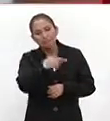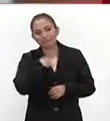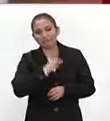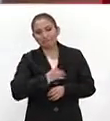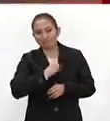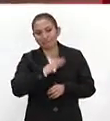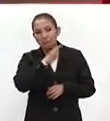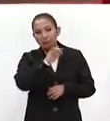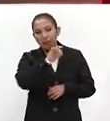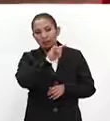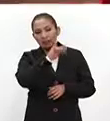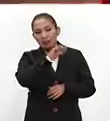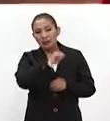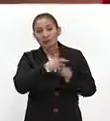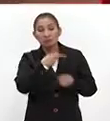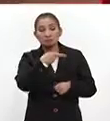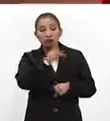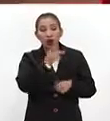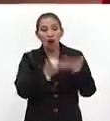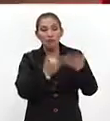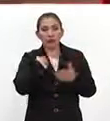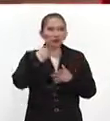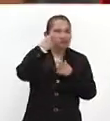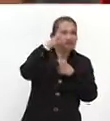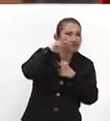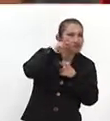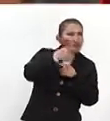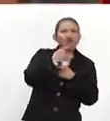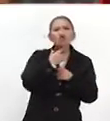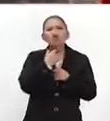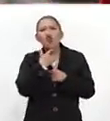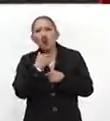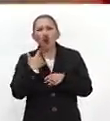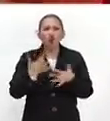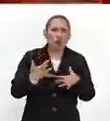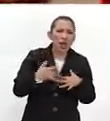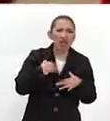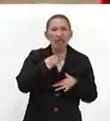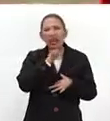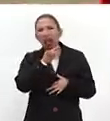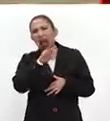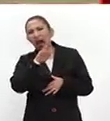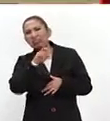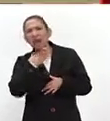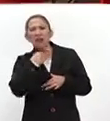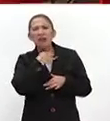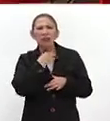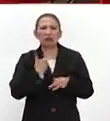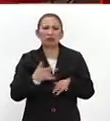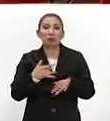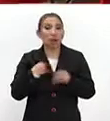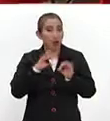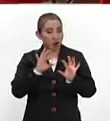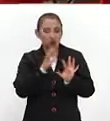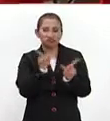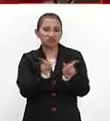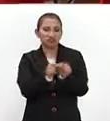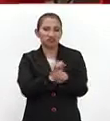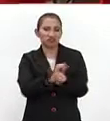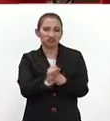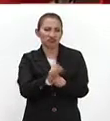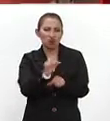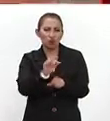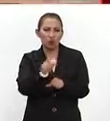infección realmente bacteriana. Pero muchas veces tú te revisas, está rojo, solo te duele, te arde, sientes algo que tienes ahí atorado, pero eso no es dato de una infección